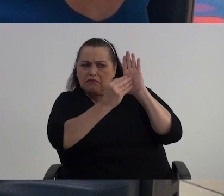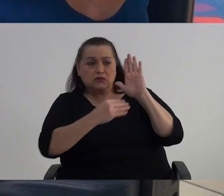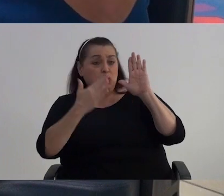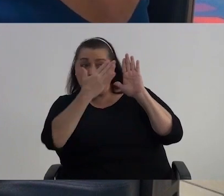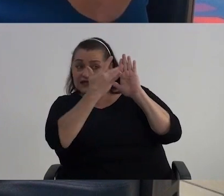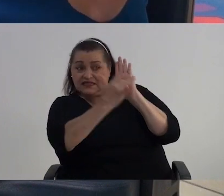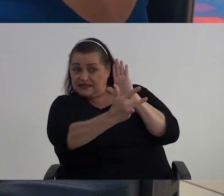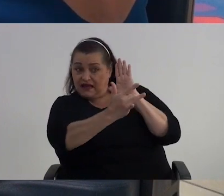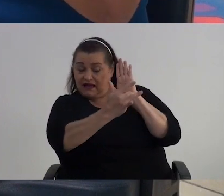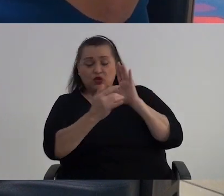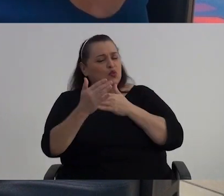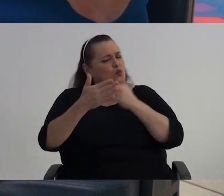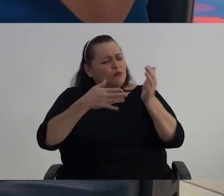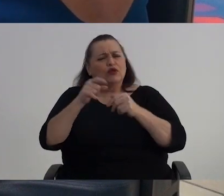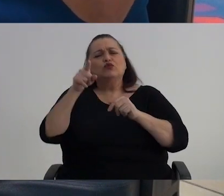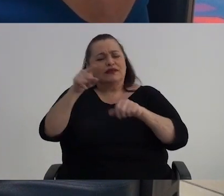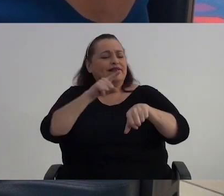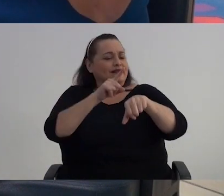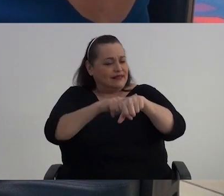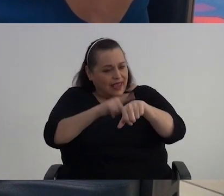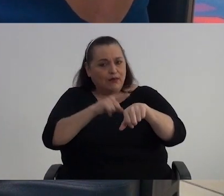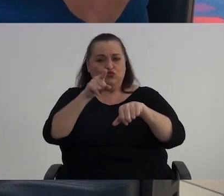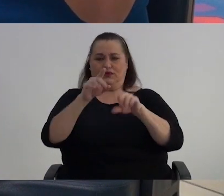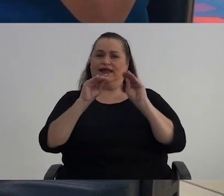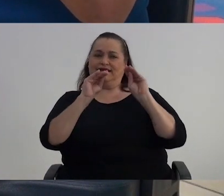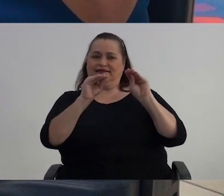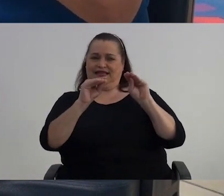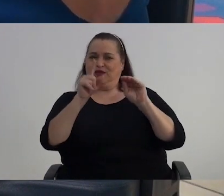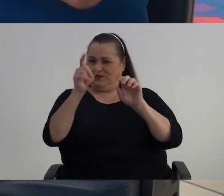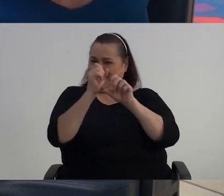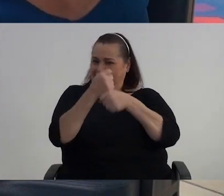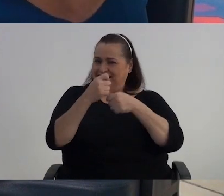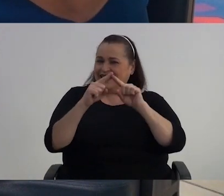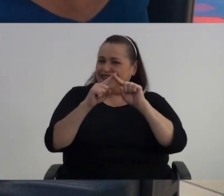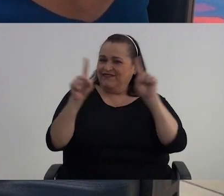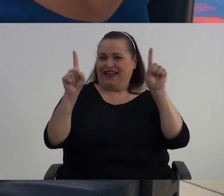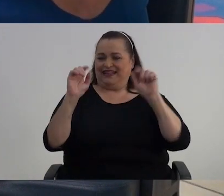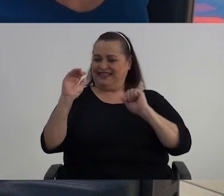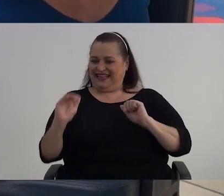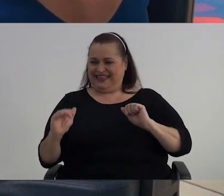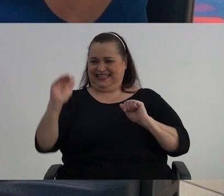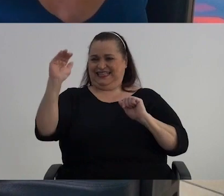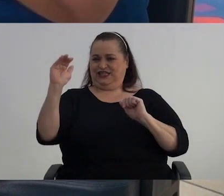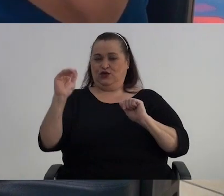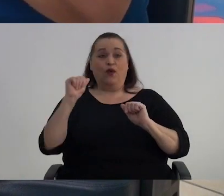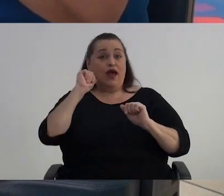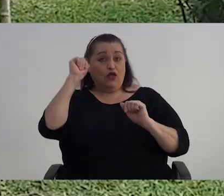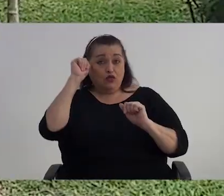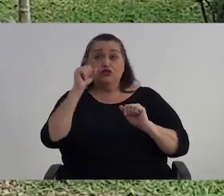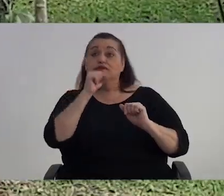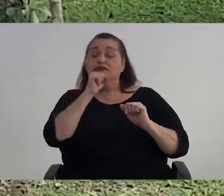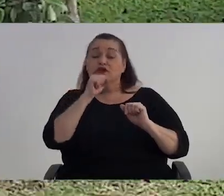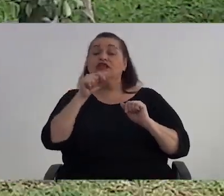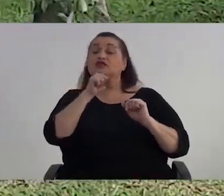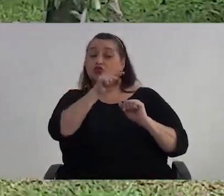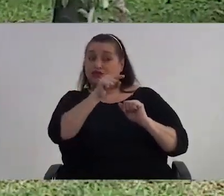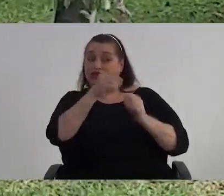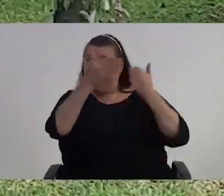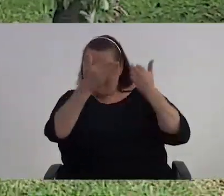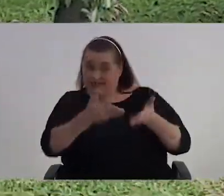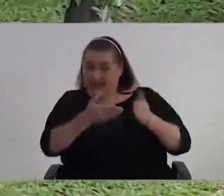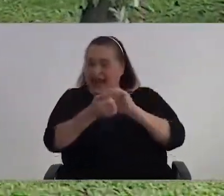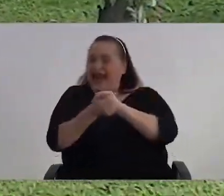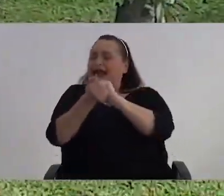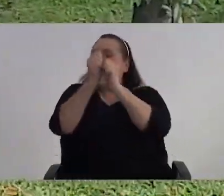ese semestre En ese trimestre En ese año Sáquelo Usted va a ser la gran diferencia En ese niño Y quizás en los adultos mayores Y va a ser el